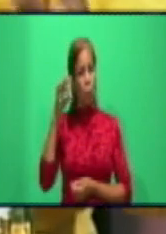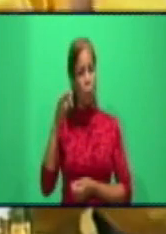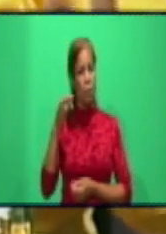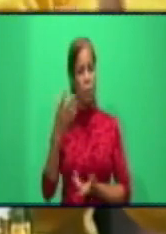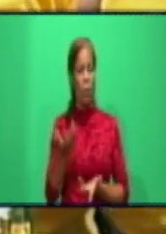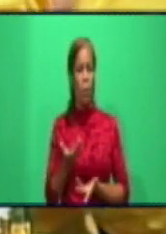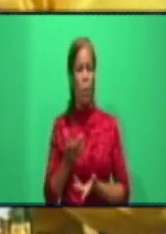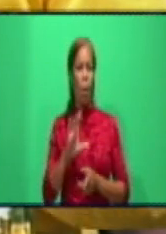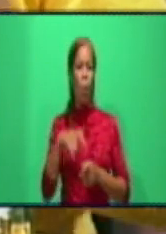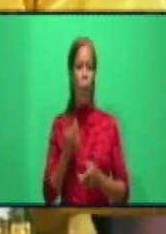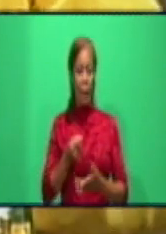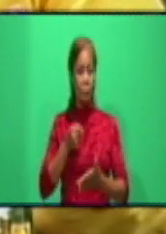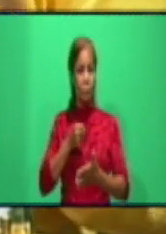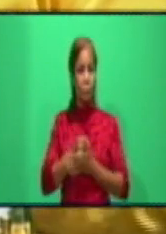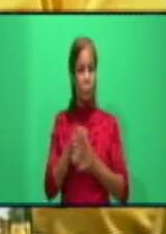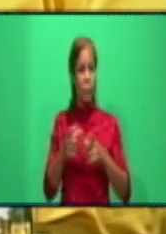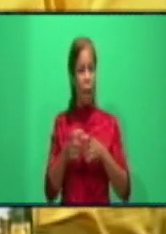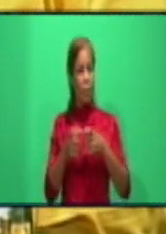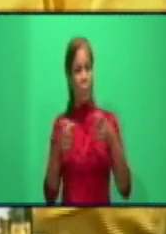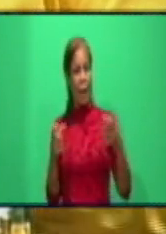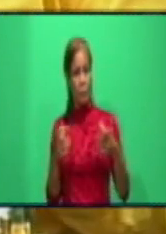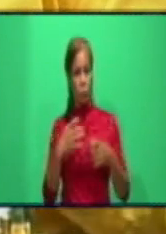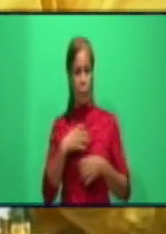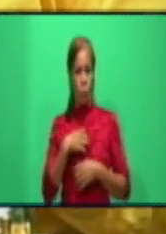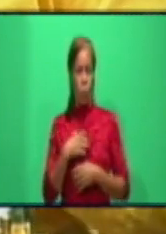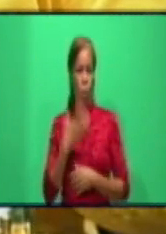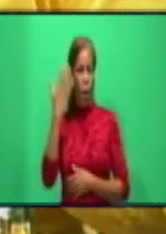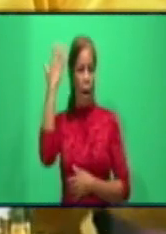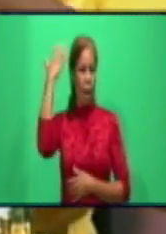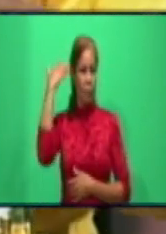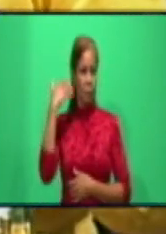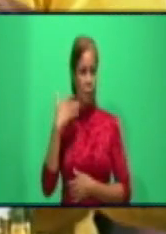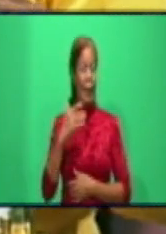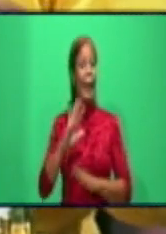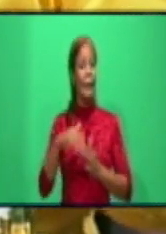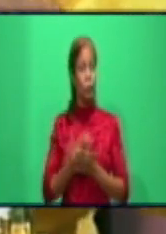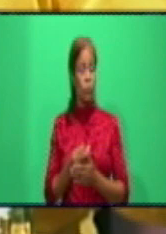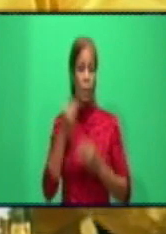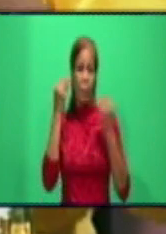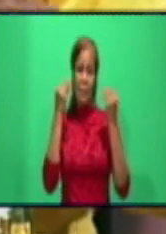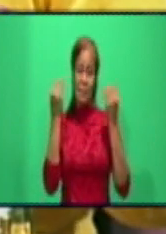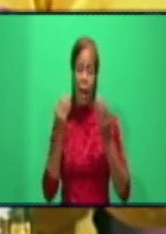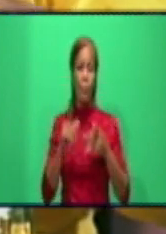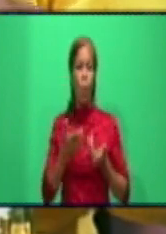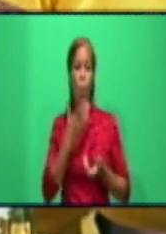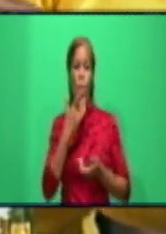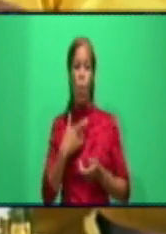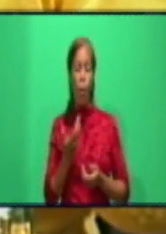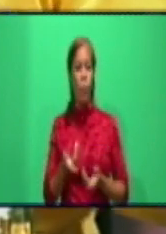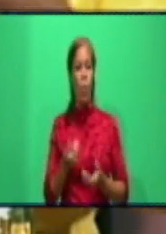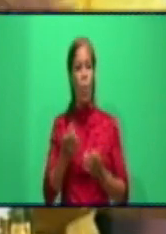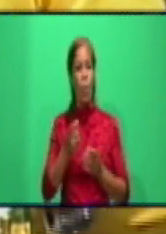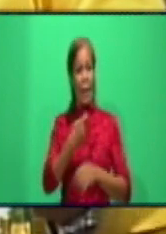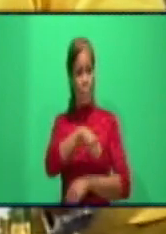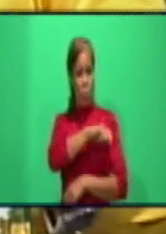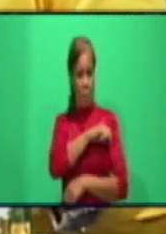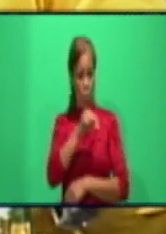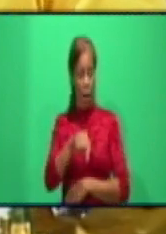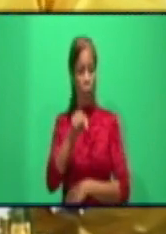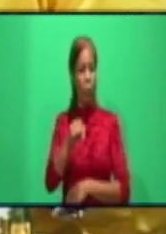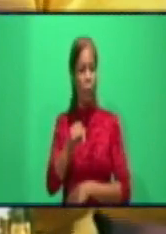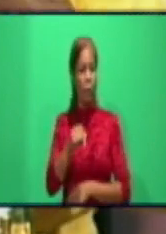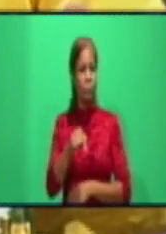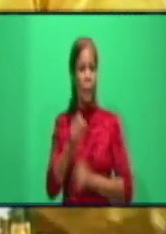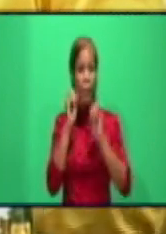era el impacto que tuvo y cómo lo vamos a controlar, cómo el pueblo va a enfrentar en el orden de su comportamiento